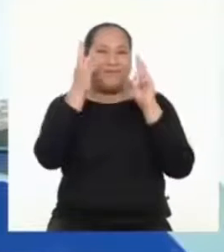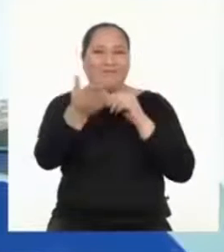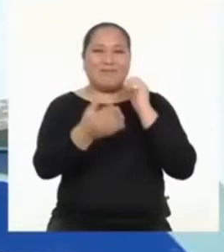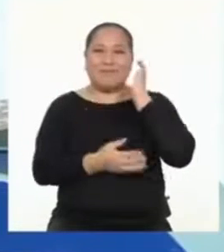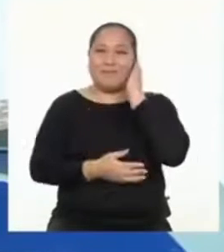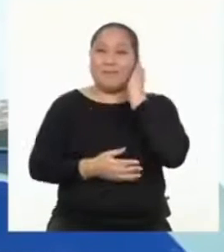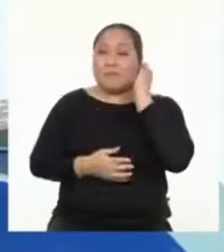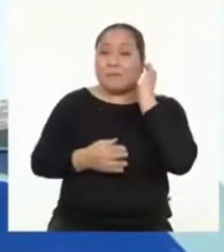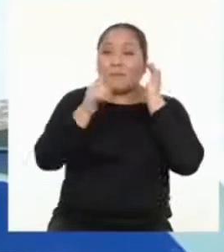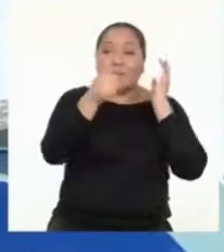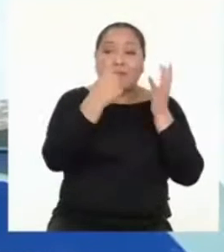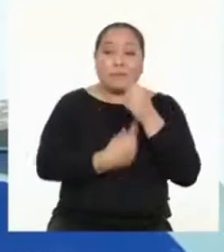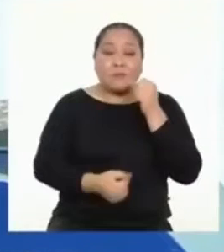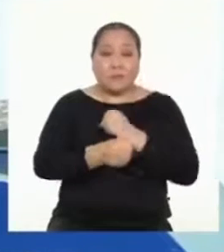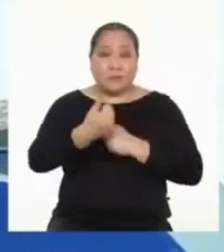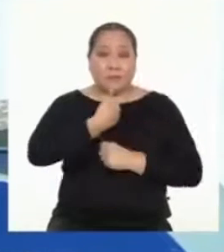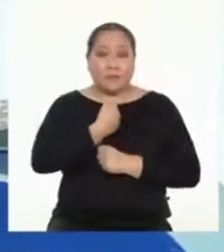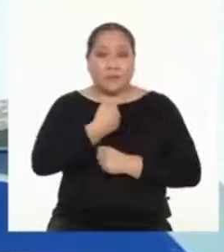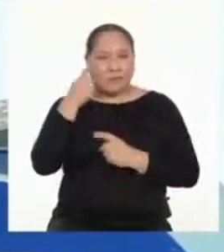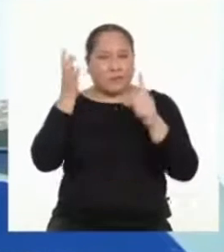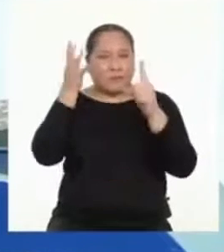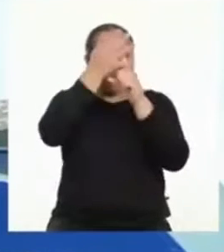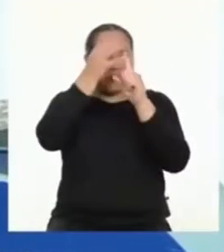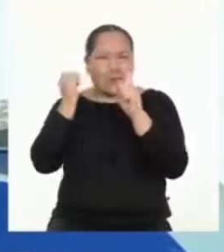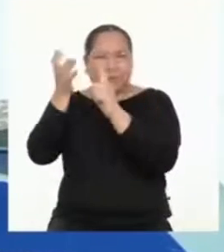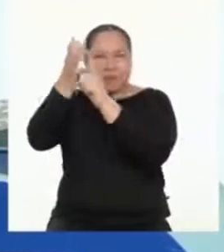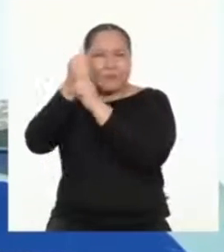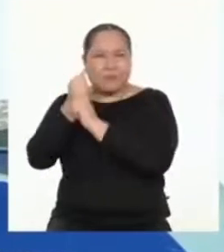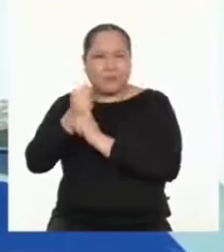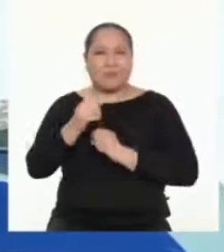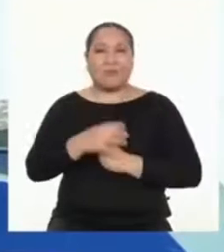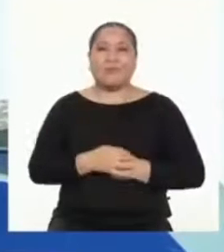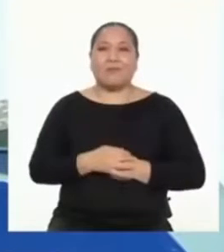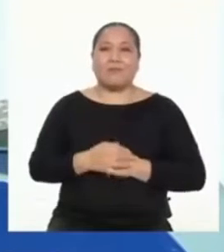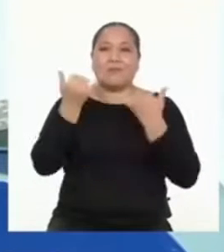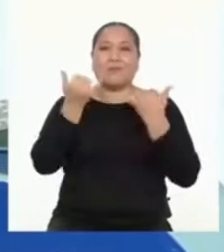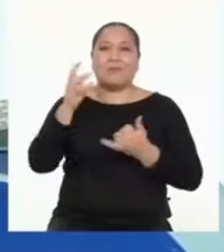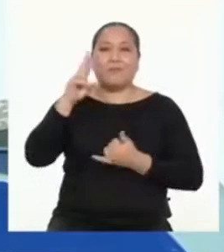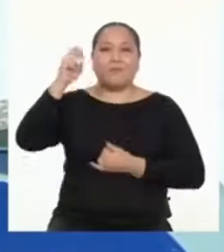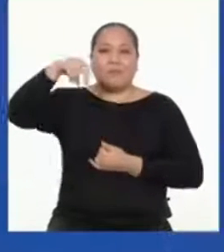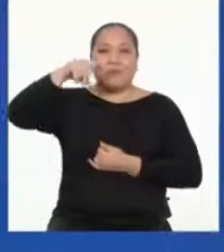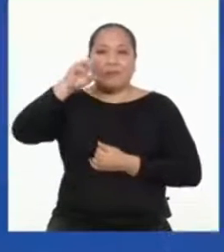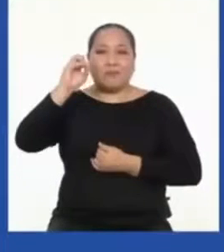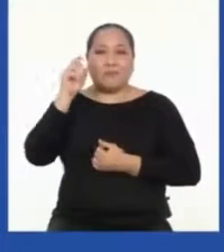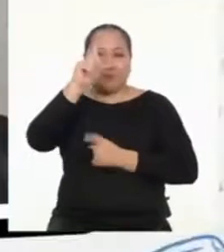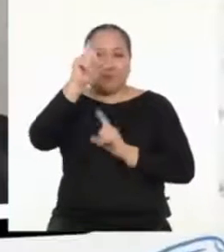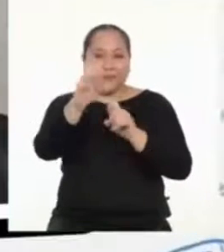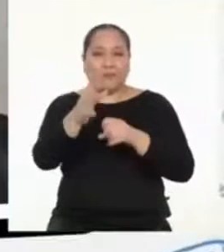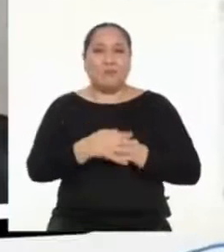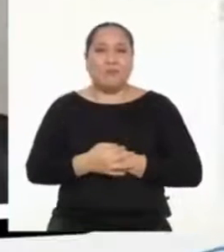Con confianza en ti misma vas a lograr todo lo que te propongas. Ahora Renzo tiene una pregunta.